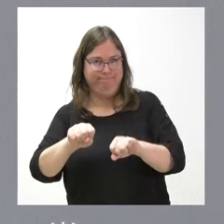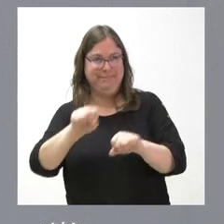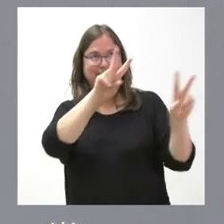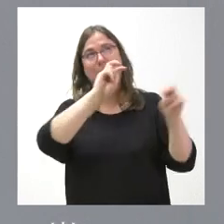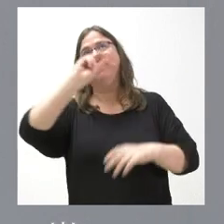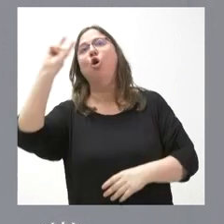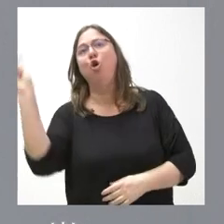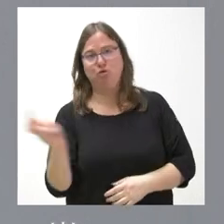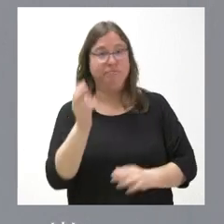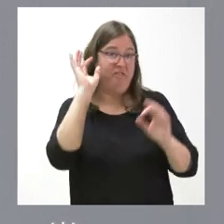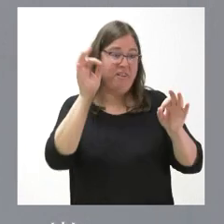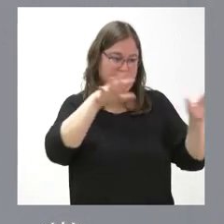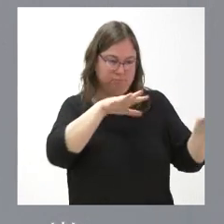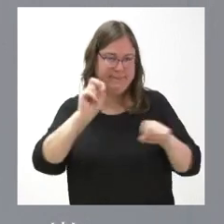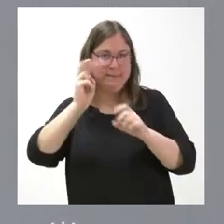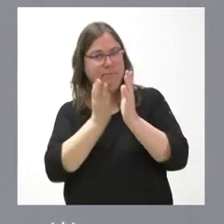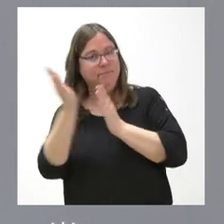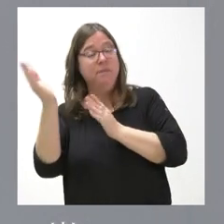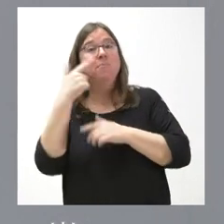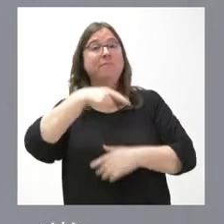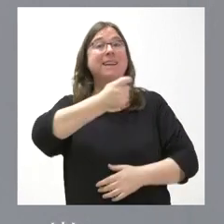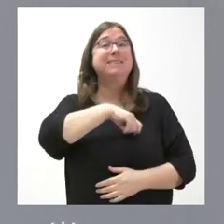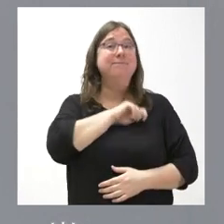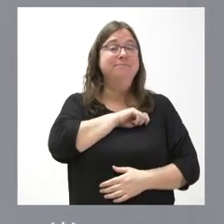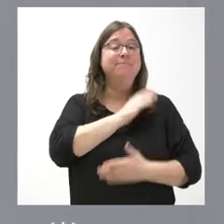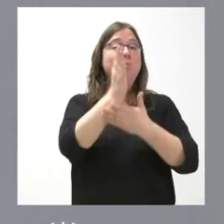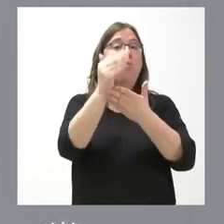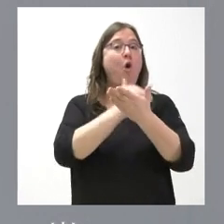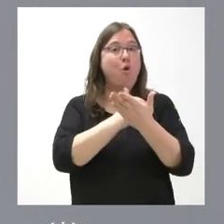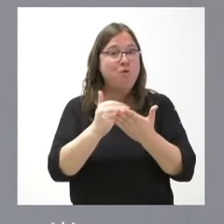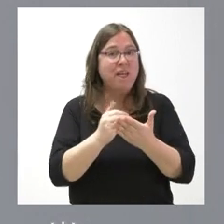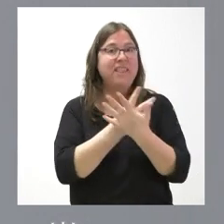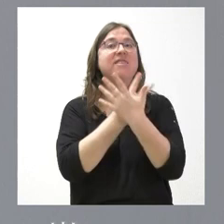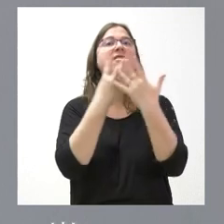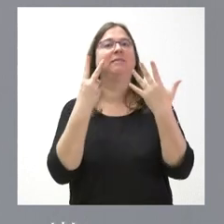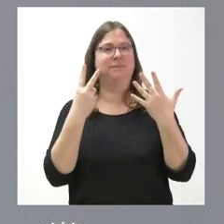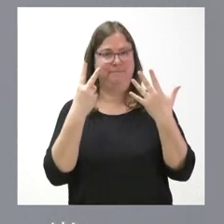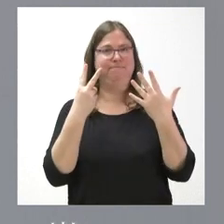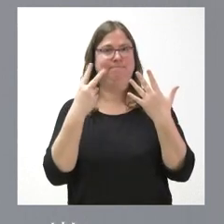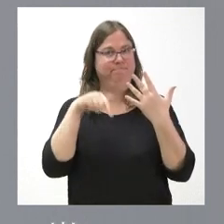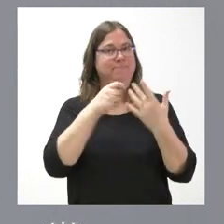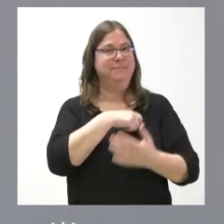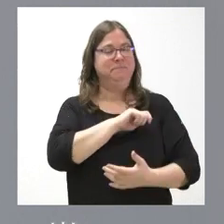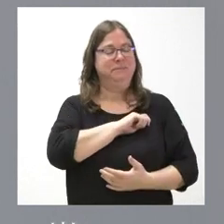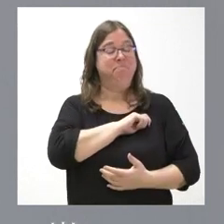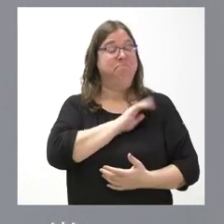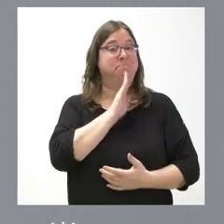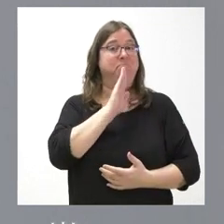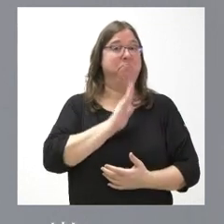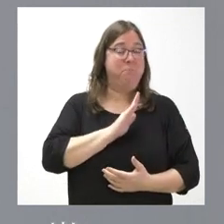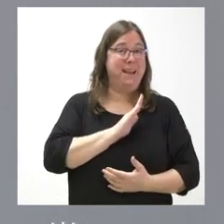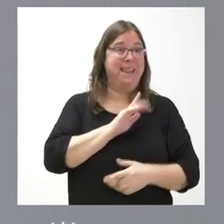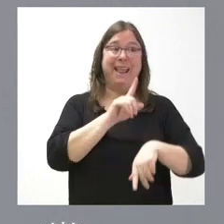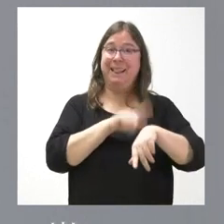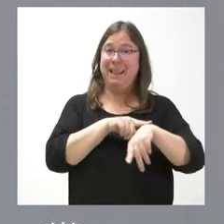es una realidad. Pero en España hay diecisiete comunidades autónomas. Y nos da la impresión de que no dedica al